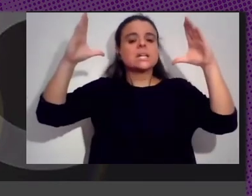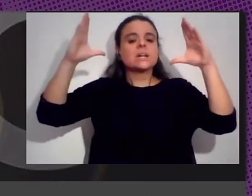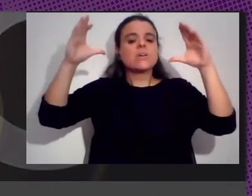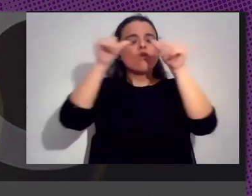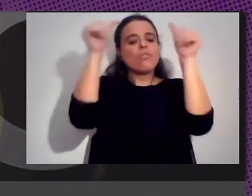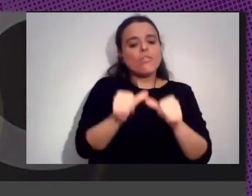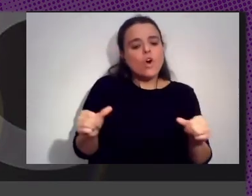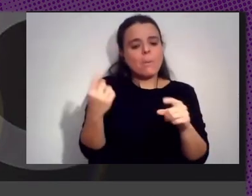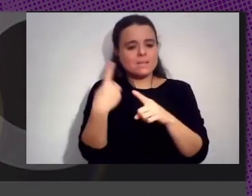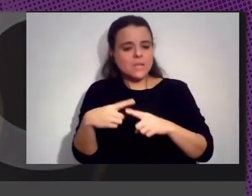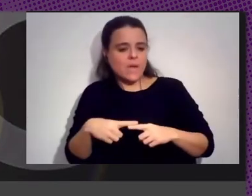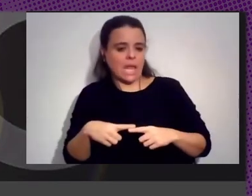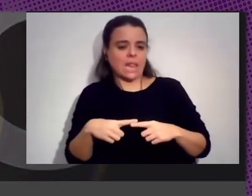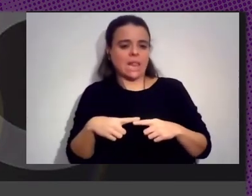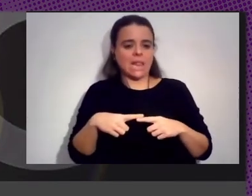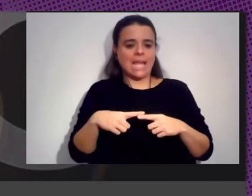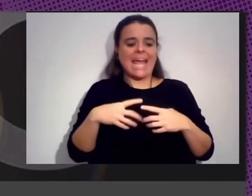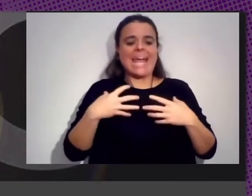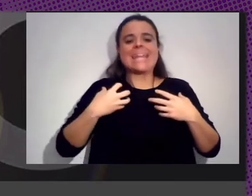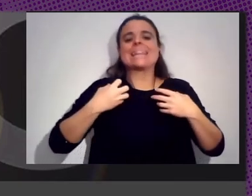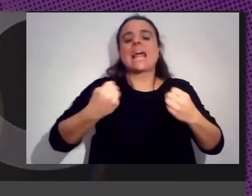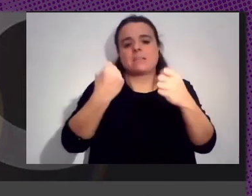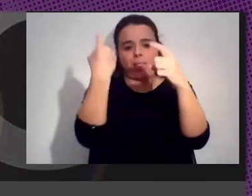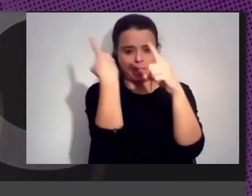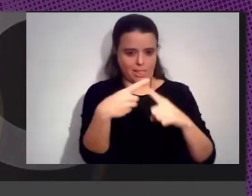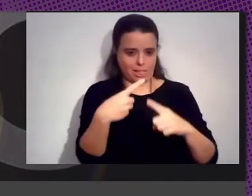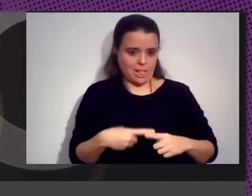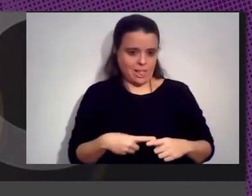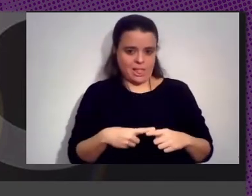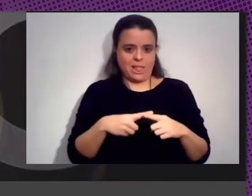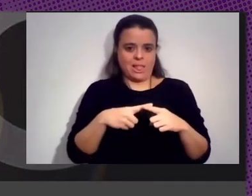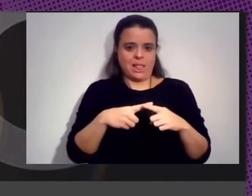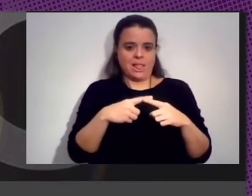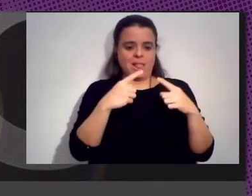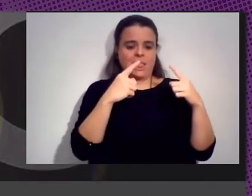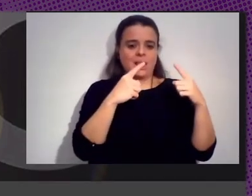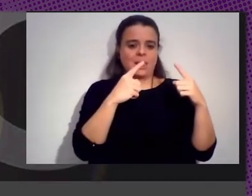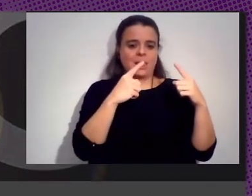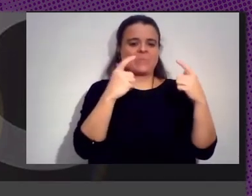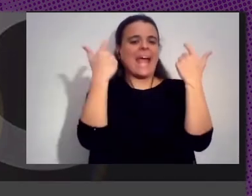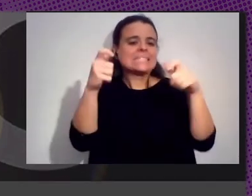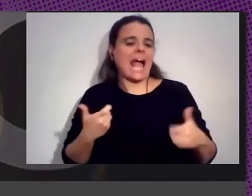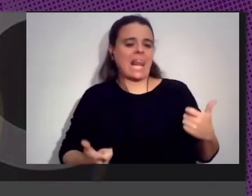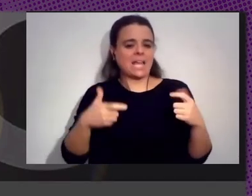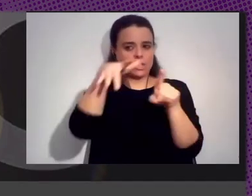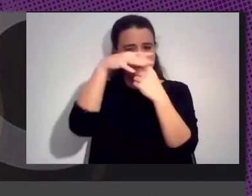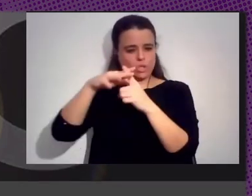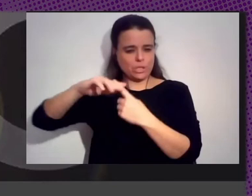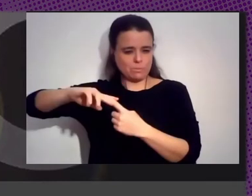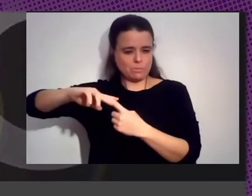Diferentes Intensidades Diferentes Escalas Y Contextos De Los Que Estamos Viendo Con El